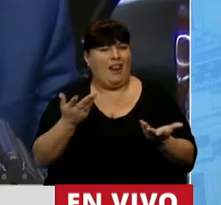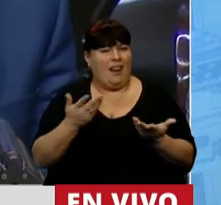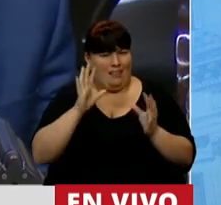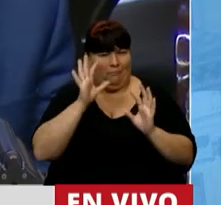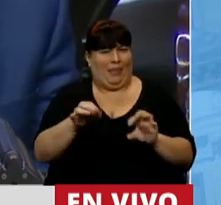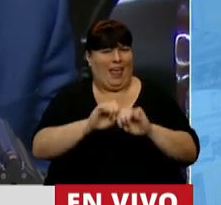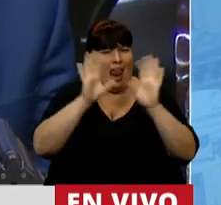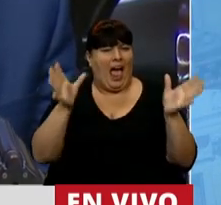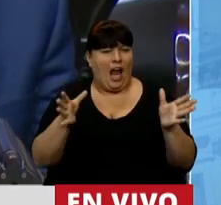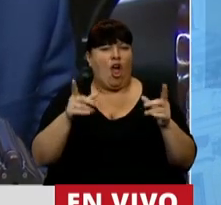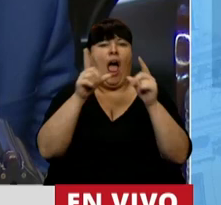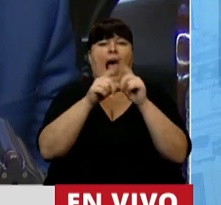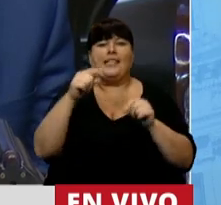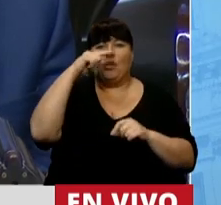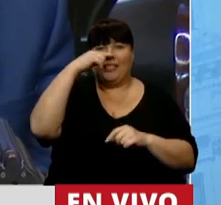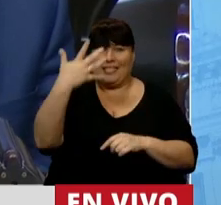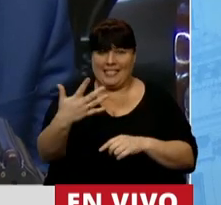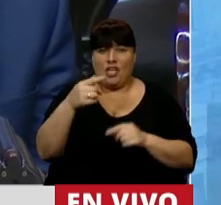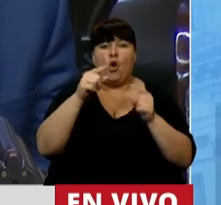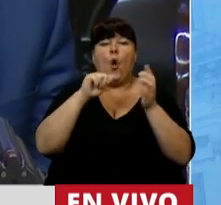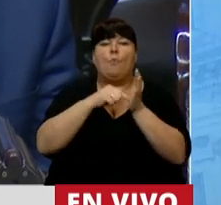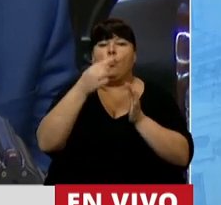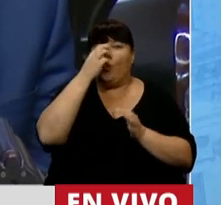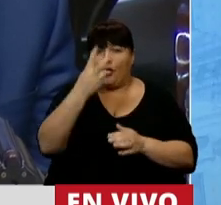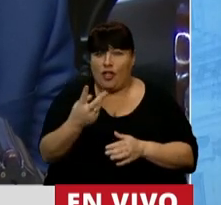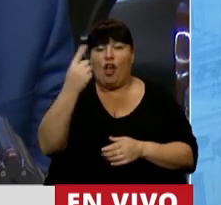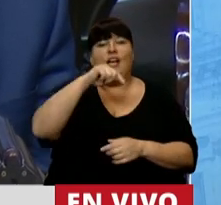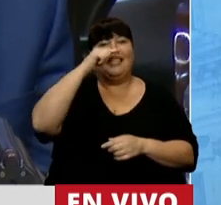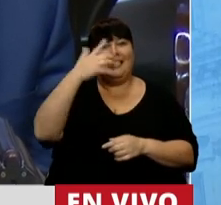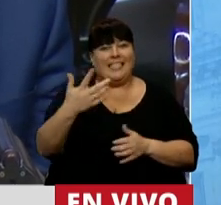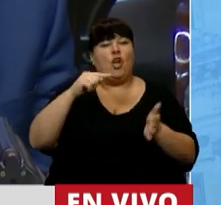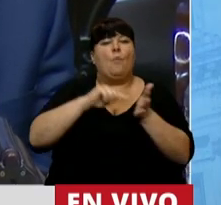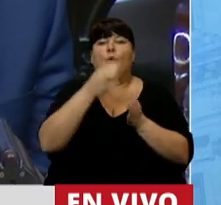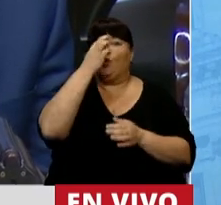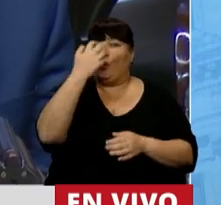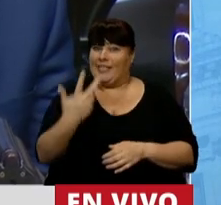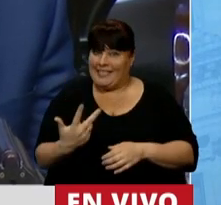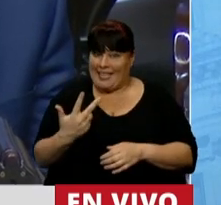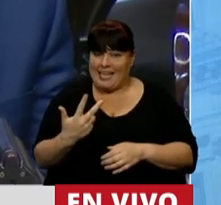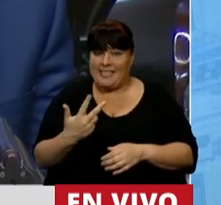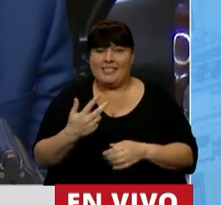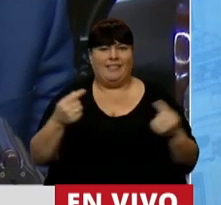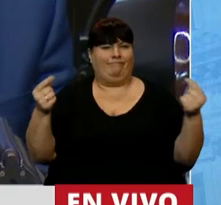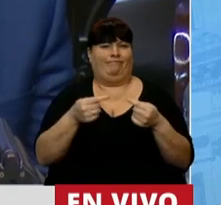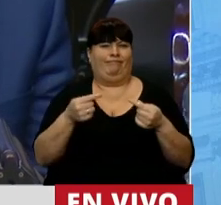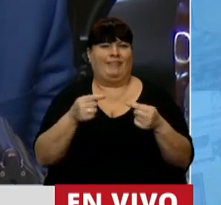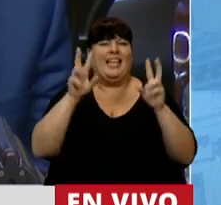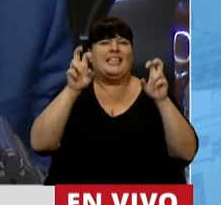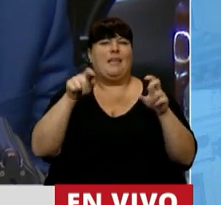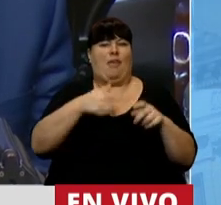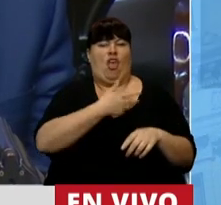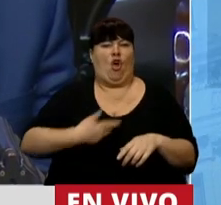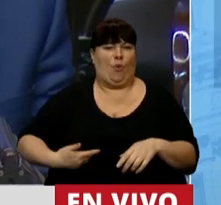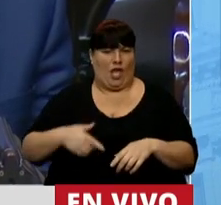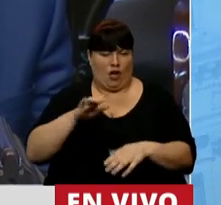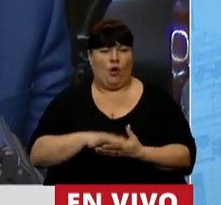está claro que el artículo 75, inciso 22, y el artículo 75, inciso 23, contrarían los postulados de este gobierno.